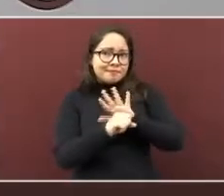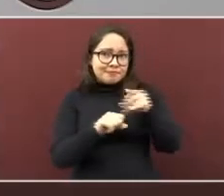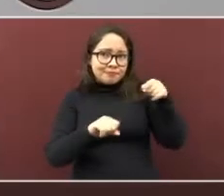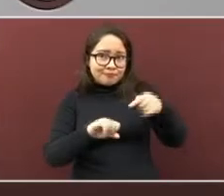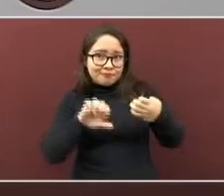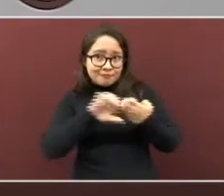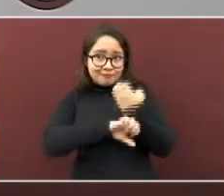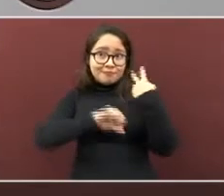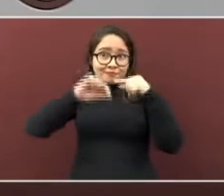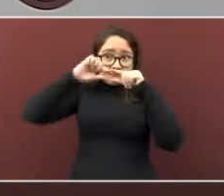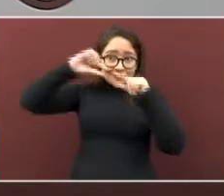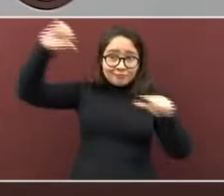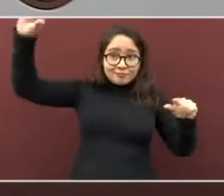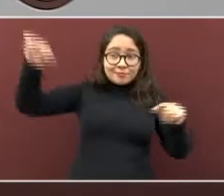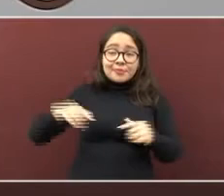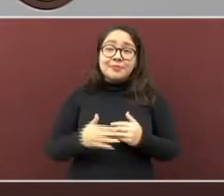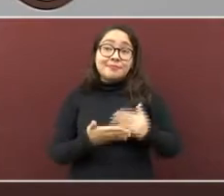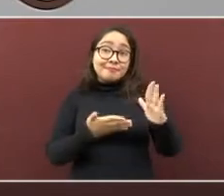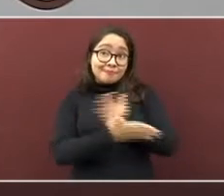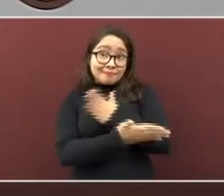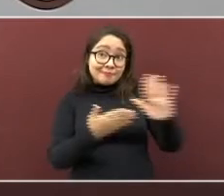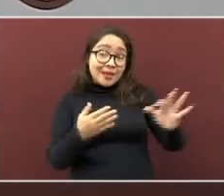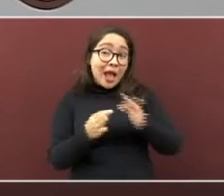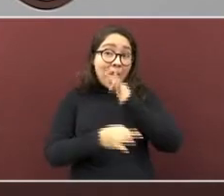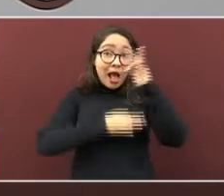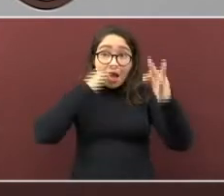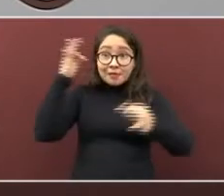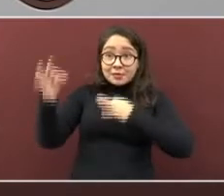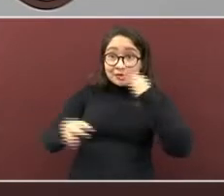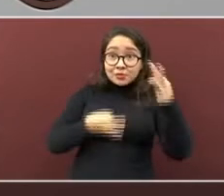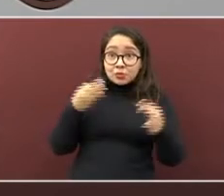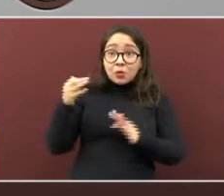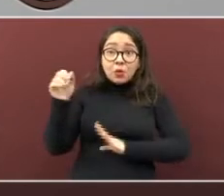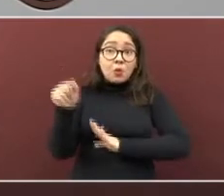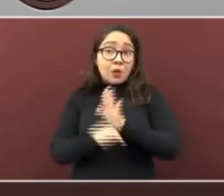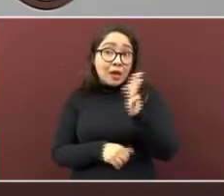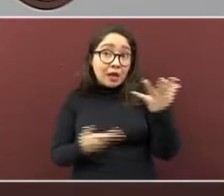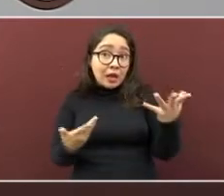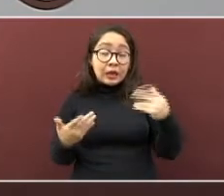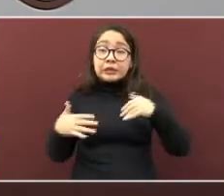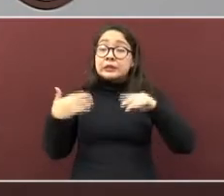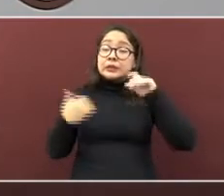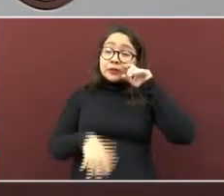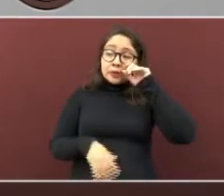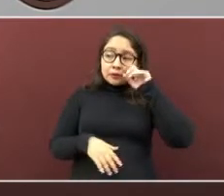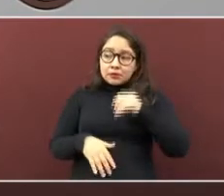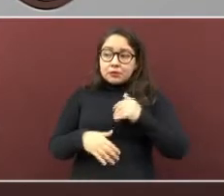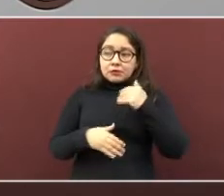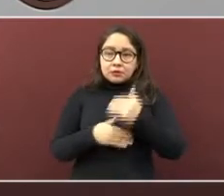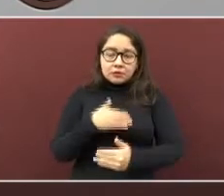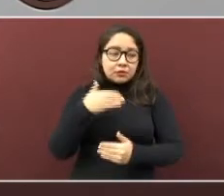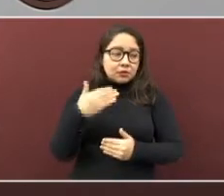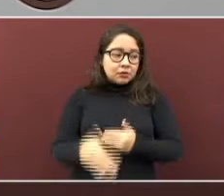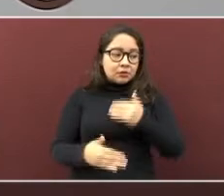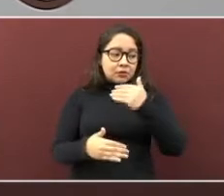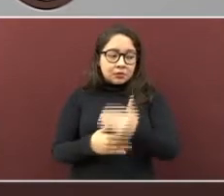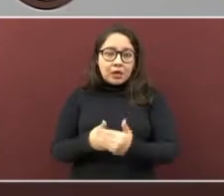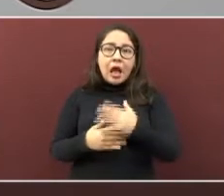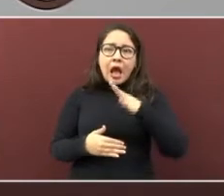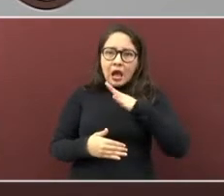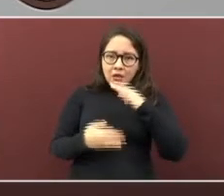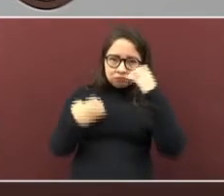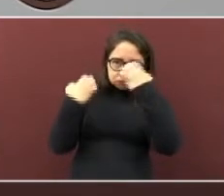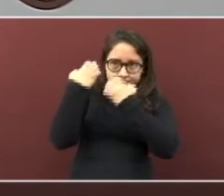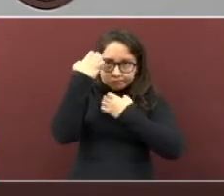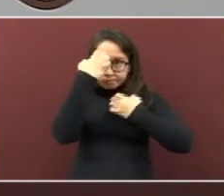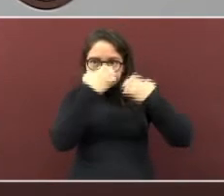en otros temas, les informo que han concluido los estudios estructurales